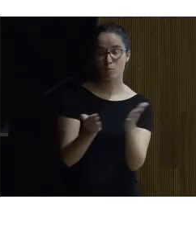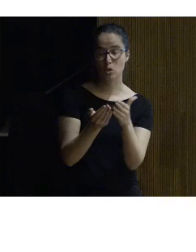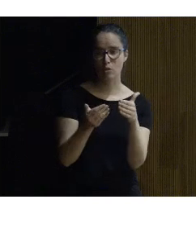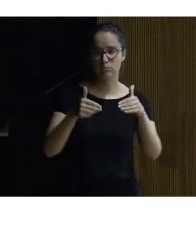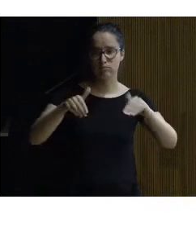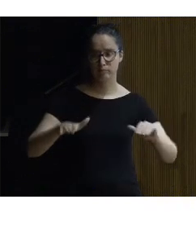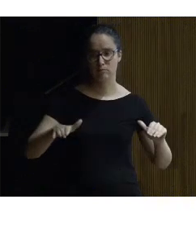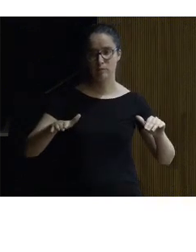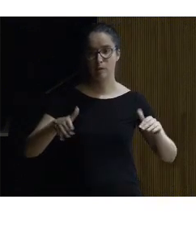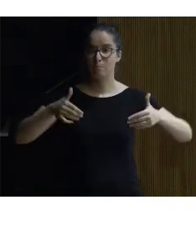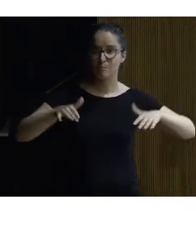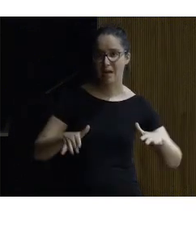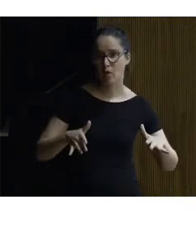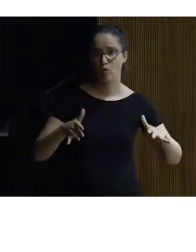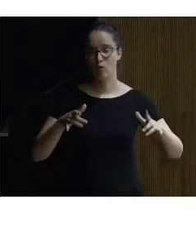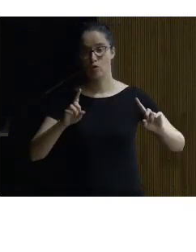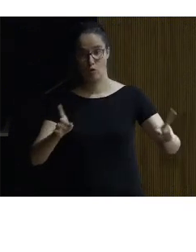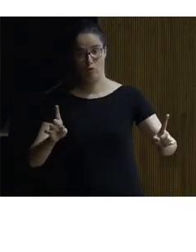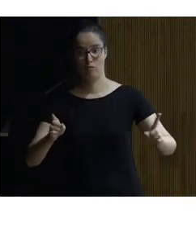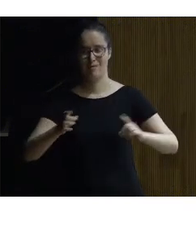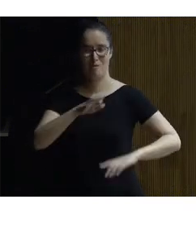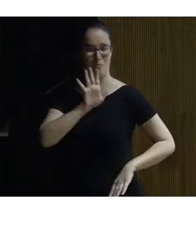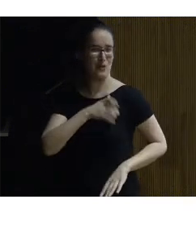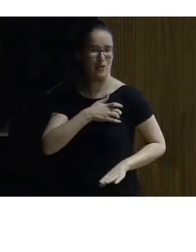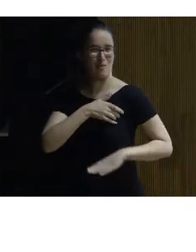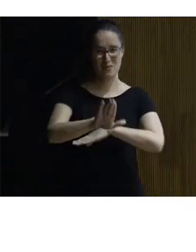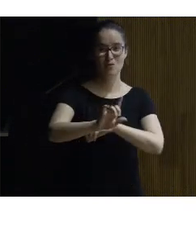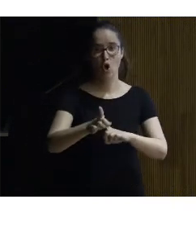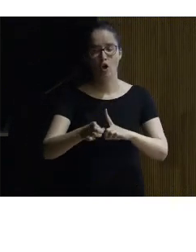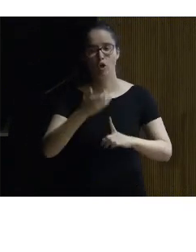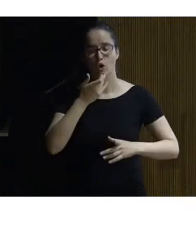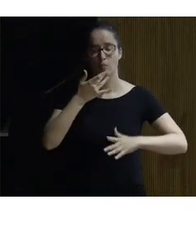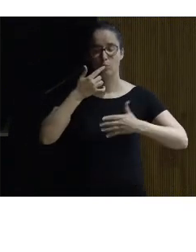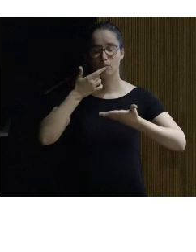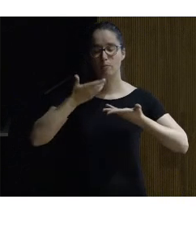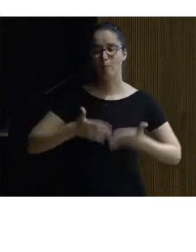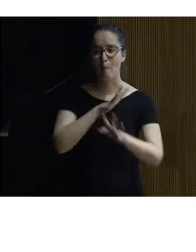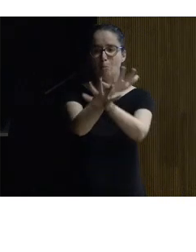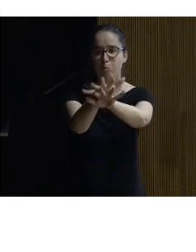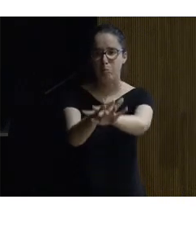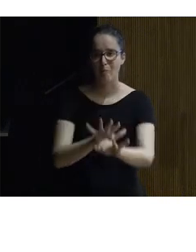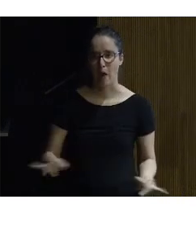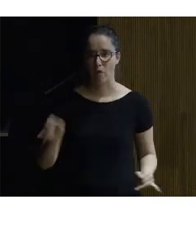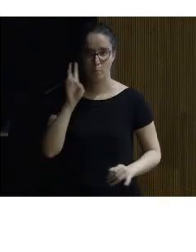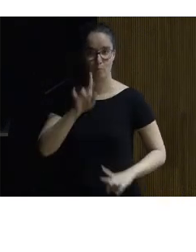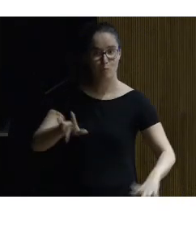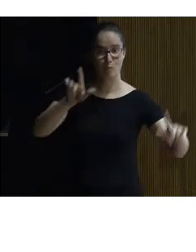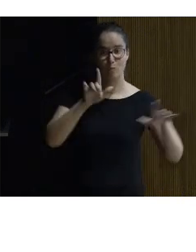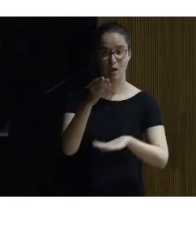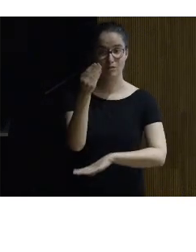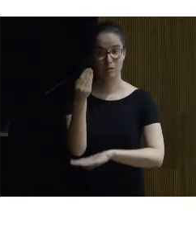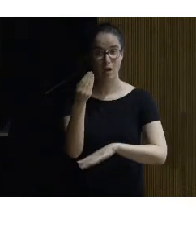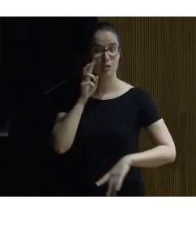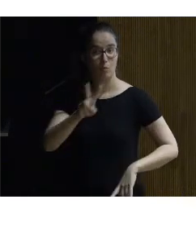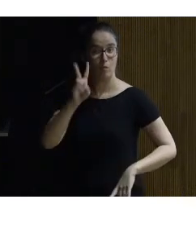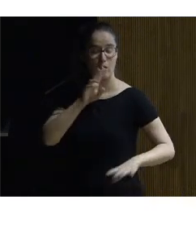no detenido por las fuerzas del orden público sino detenido en el relax y en el sosiego ven como tiene esta maqueta que se puede